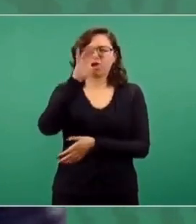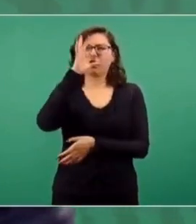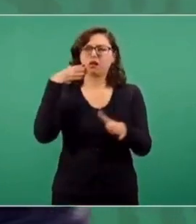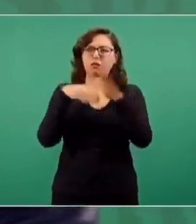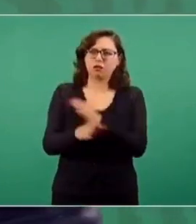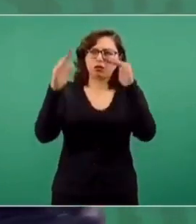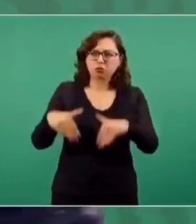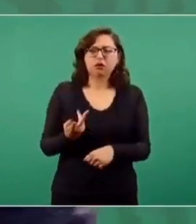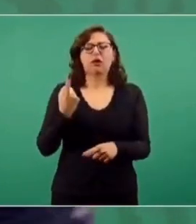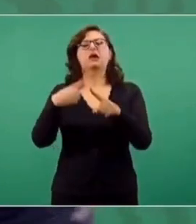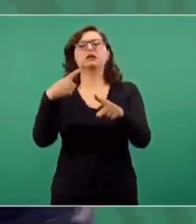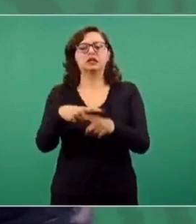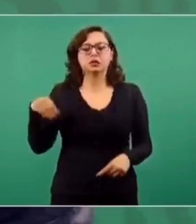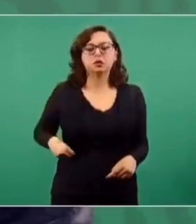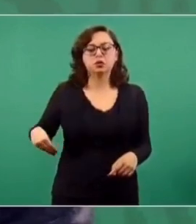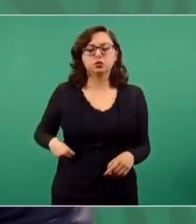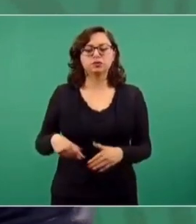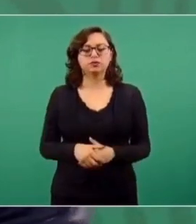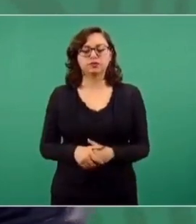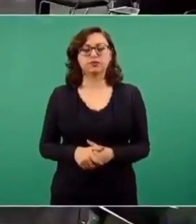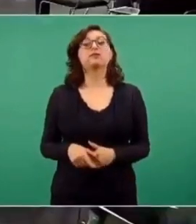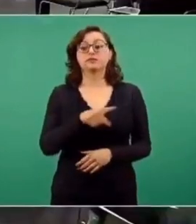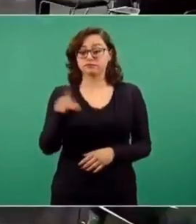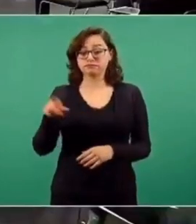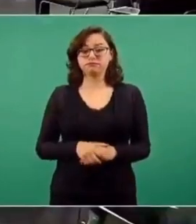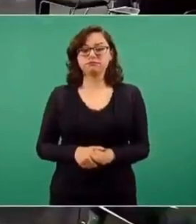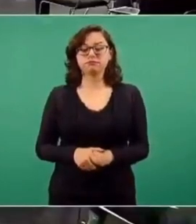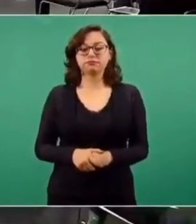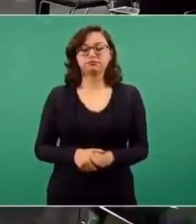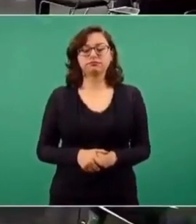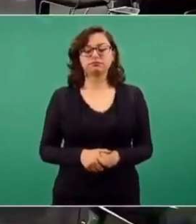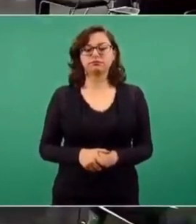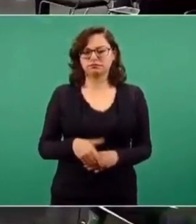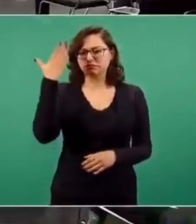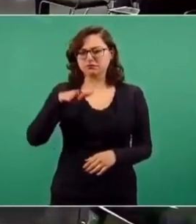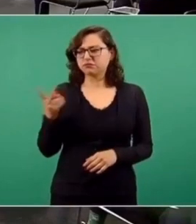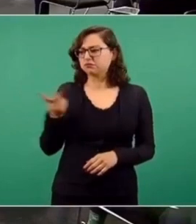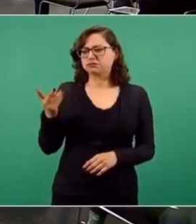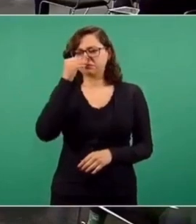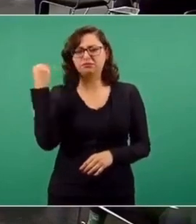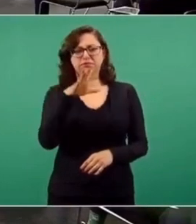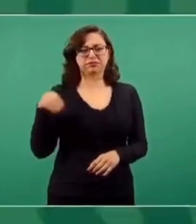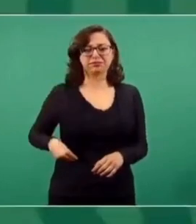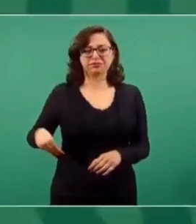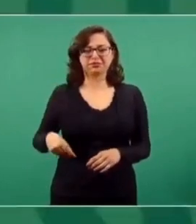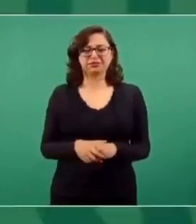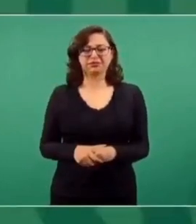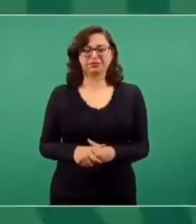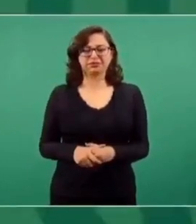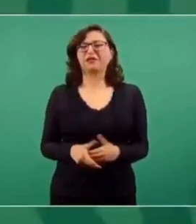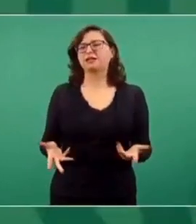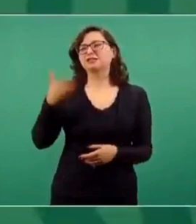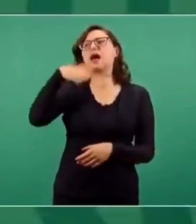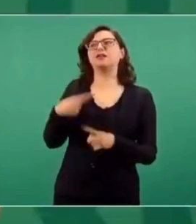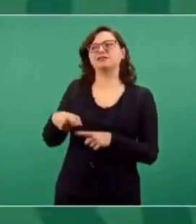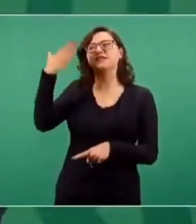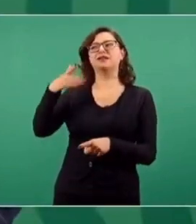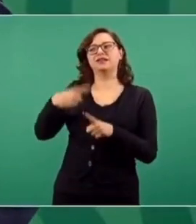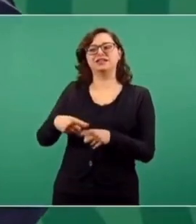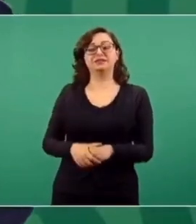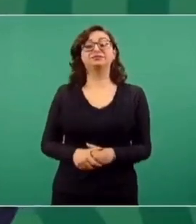de Tláhuatl. ¿Quién crees tú? Adivinen, ¿a quién le echan la culpa? Bueno, sabe quién. Sí,